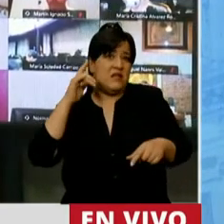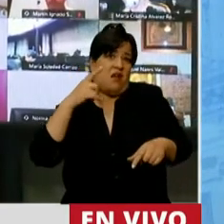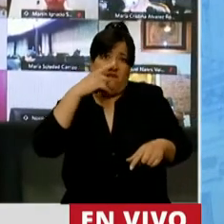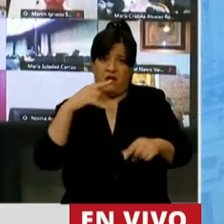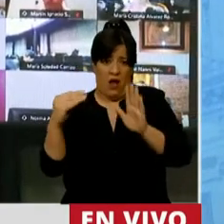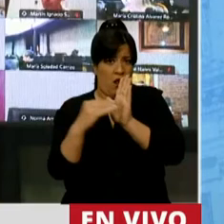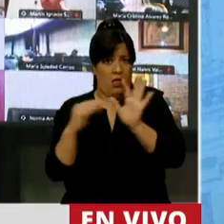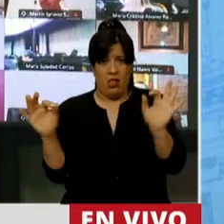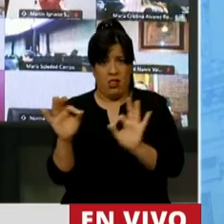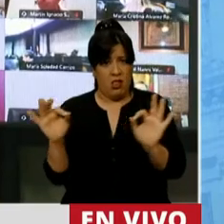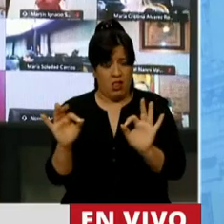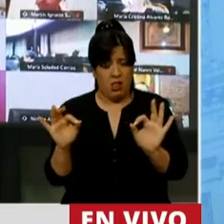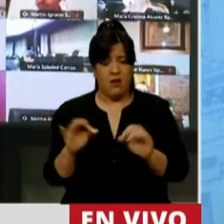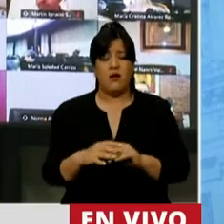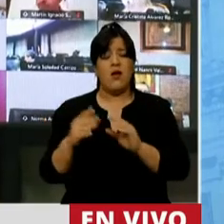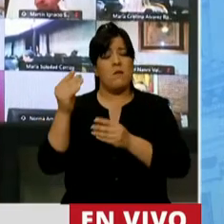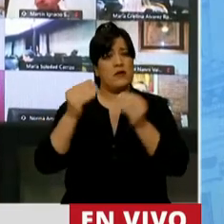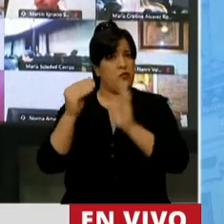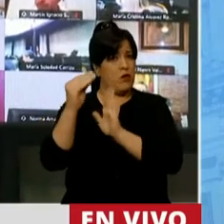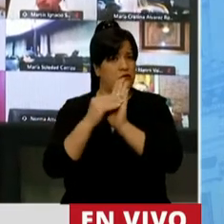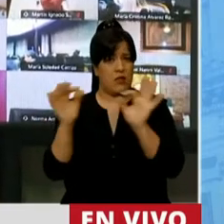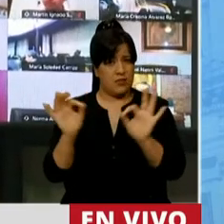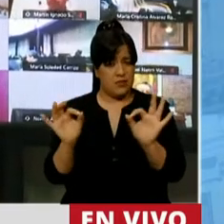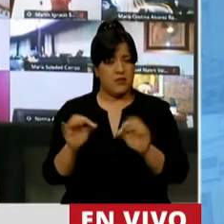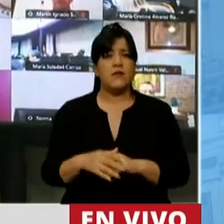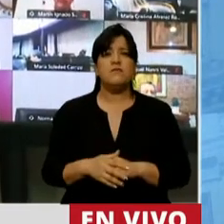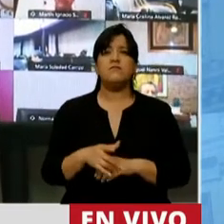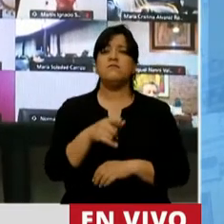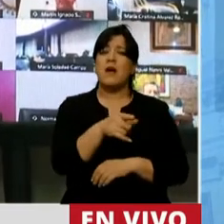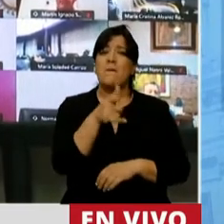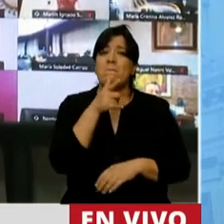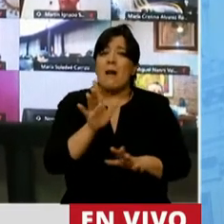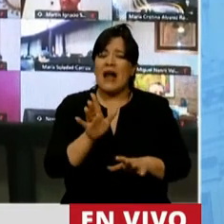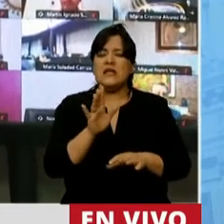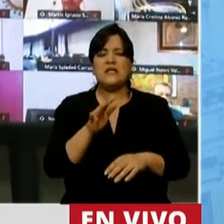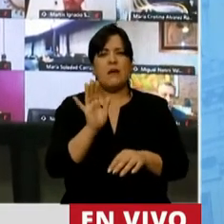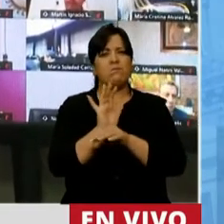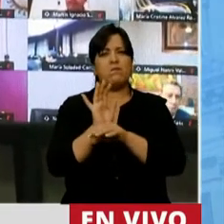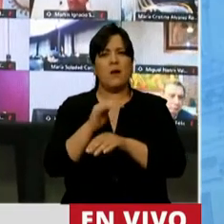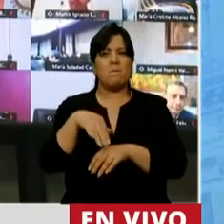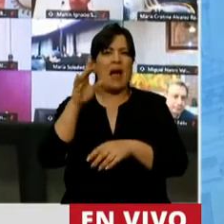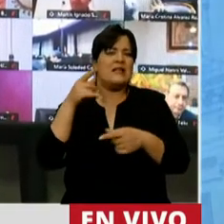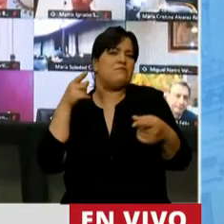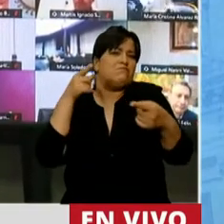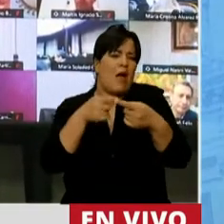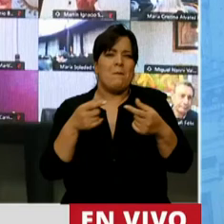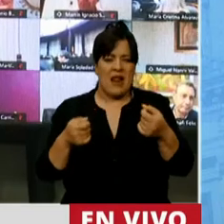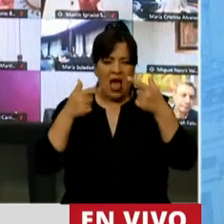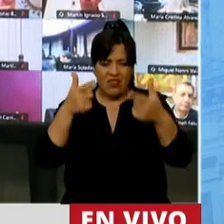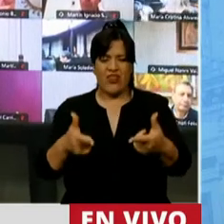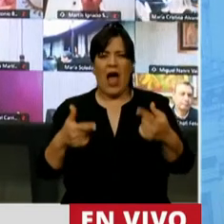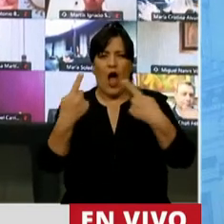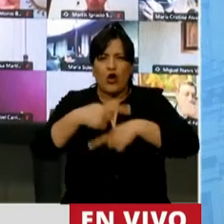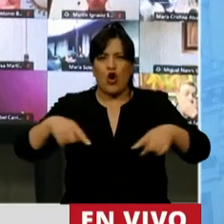encuentra en el presupuesto, pareciera que más que apuntar a un reequipamiento a las Fuerzas